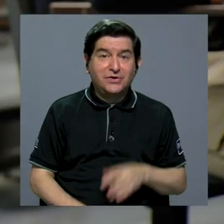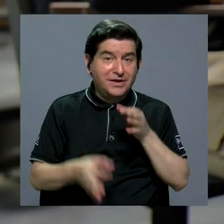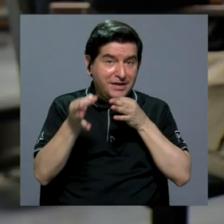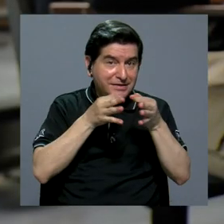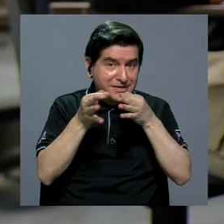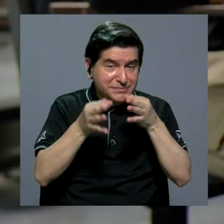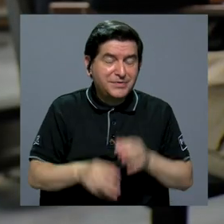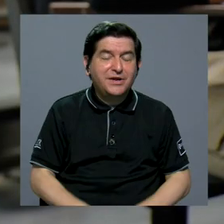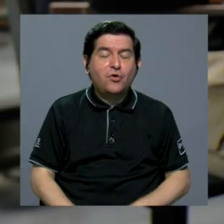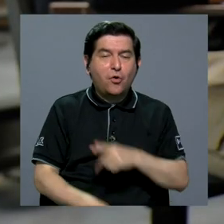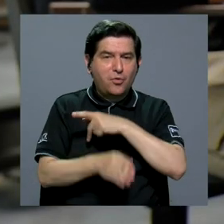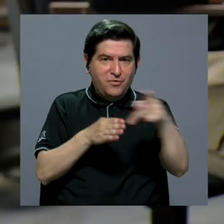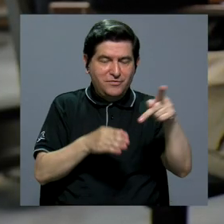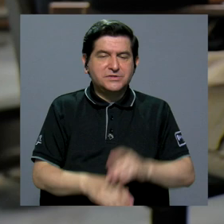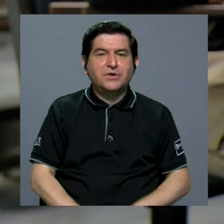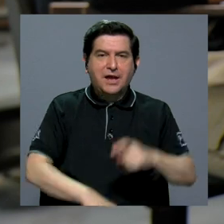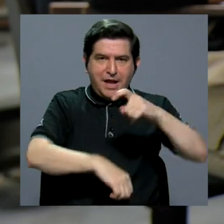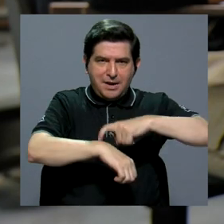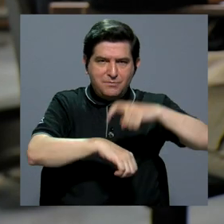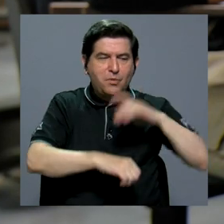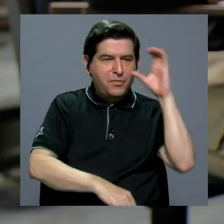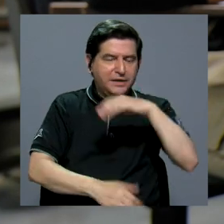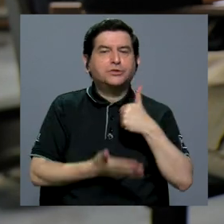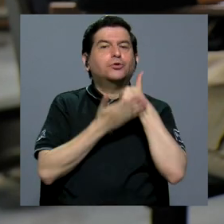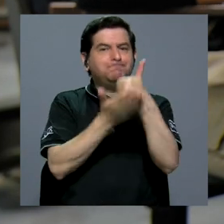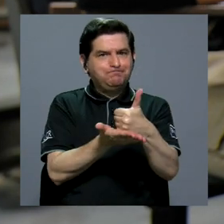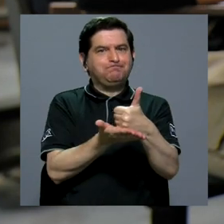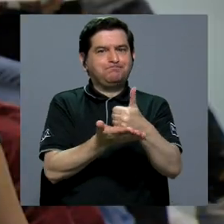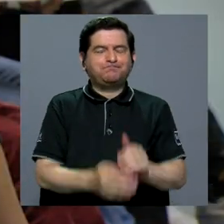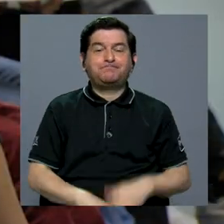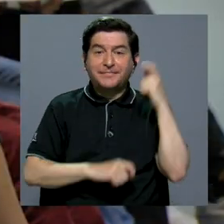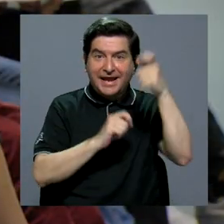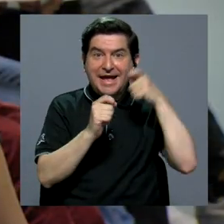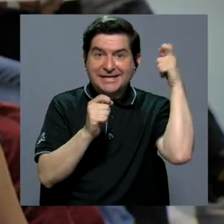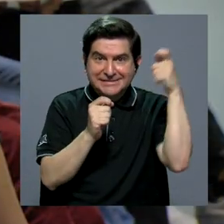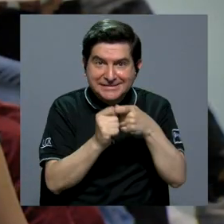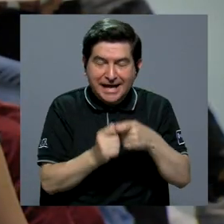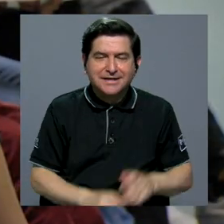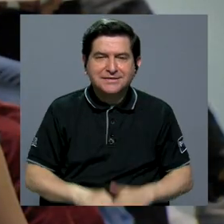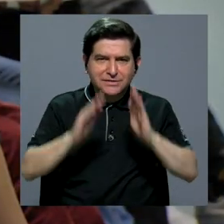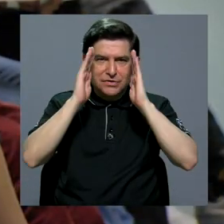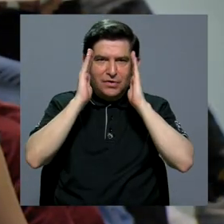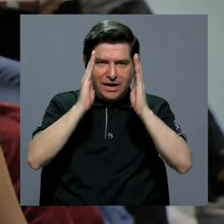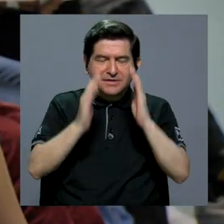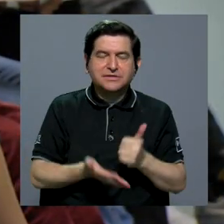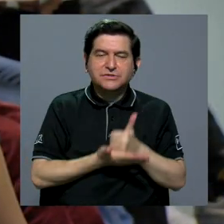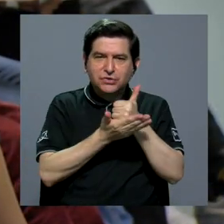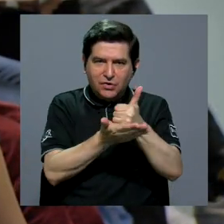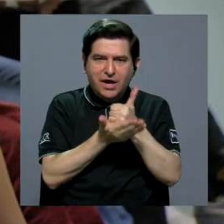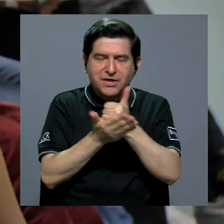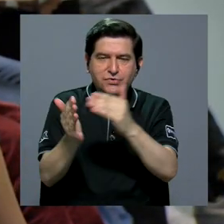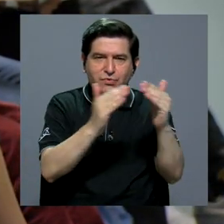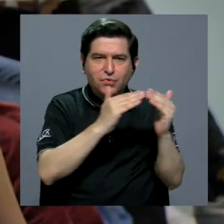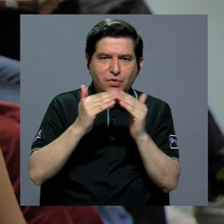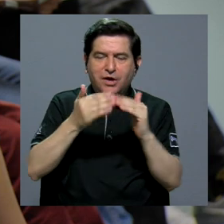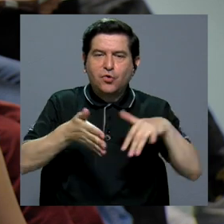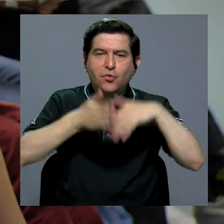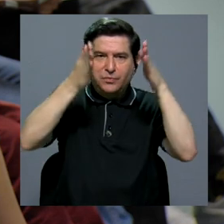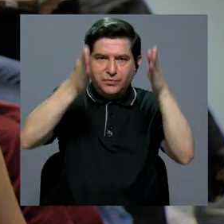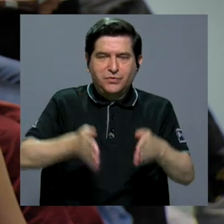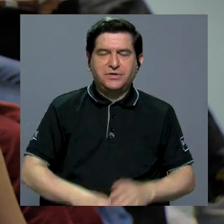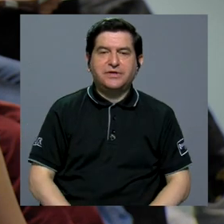descrita por la profesional, es hora de buscar ayuda. Precisamente para tenderle una mano a la comunidad